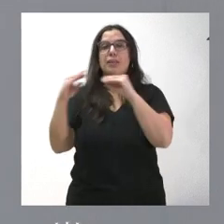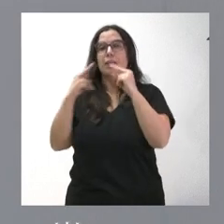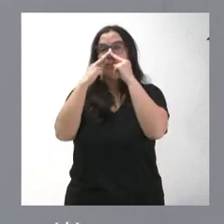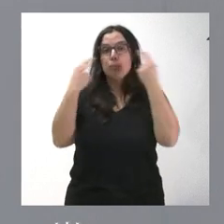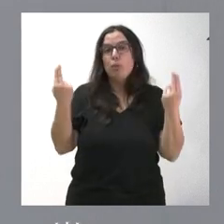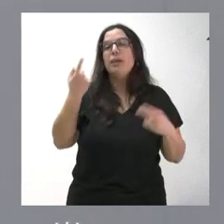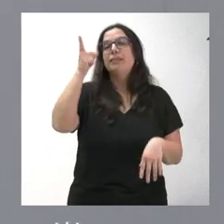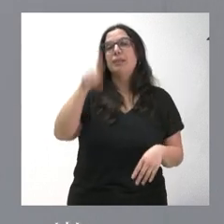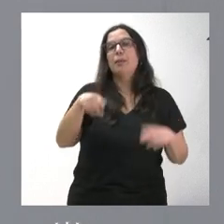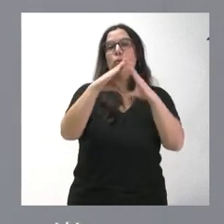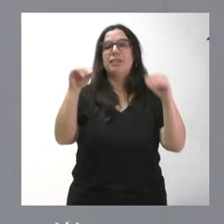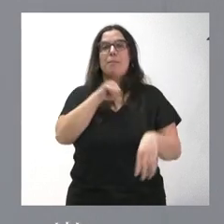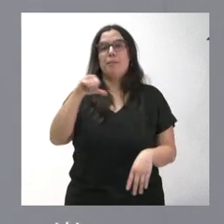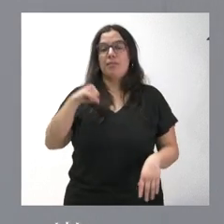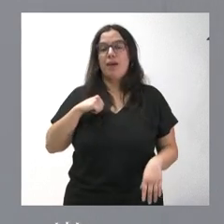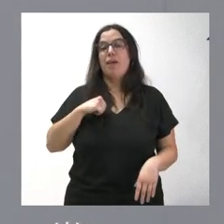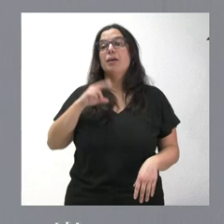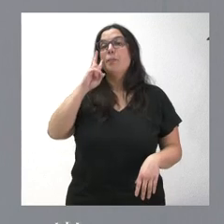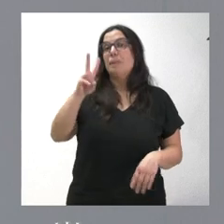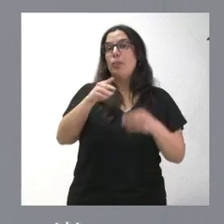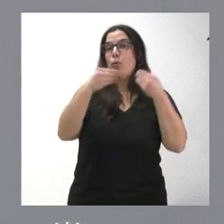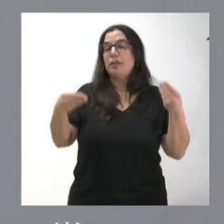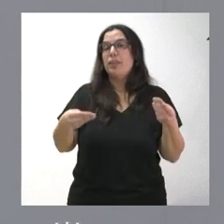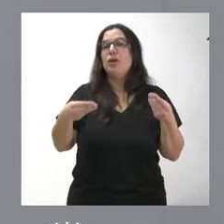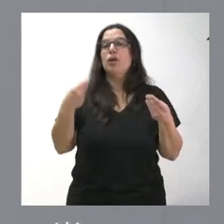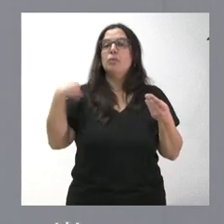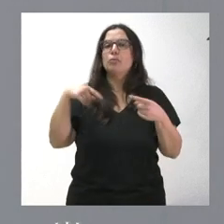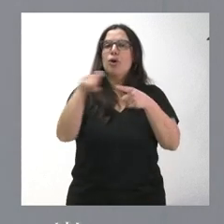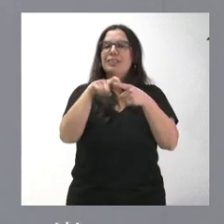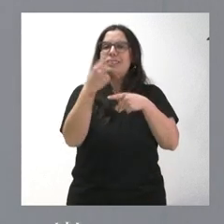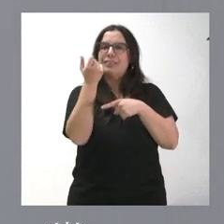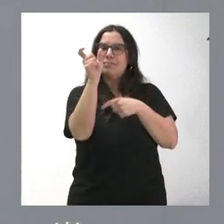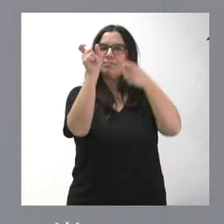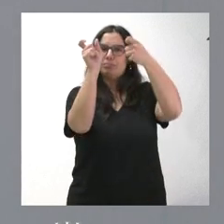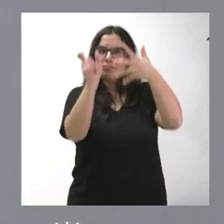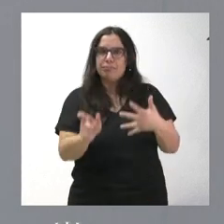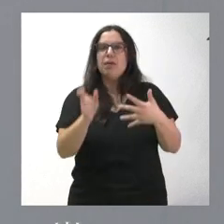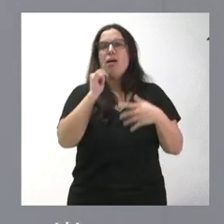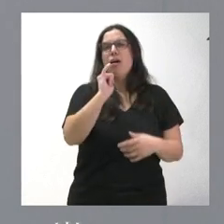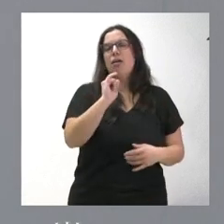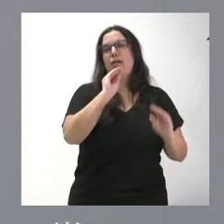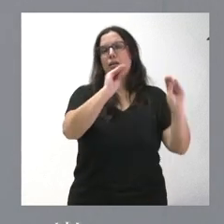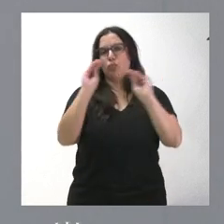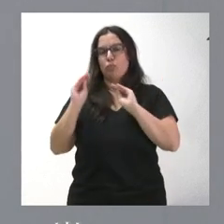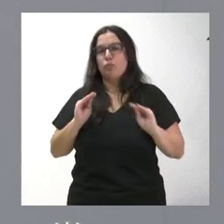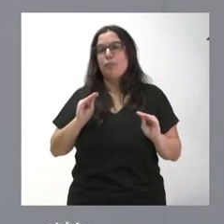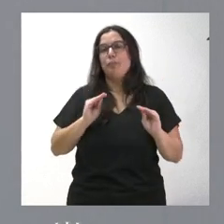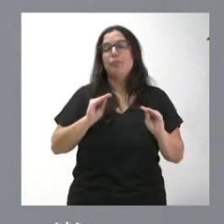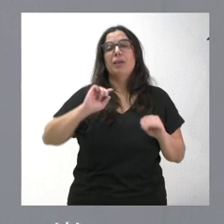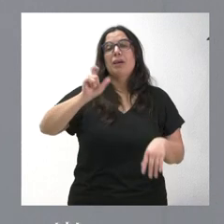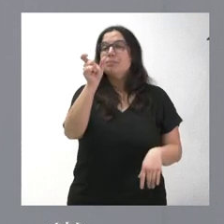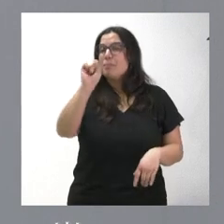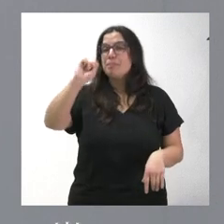así como las universidades privadas. Tienen ustedes en la documentación las cantidades que corresponden a cada una de estas universidades. Las más altas